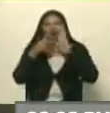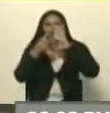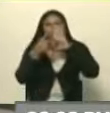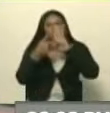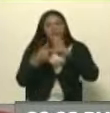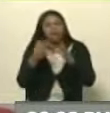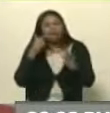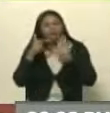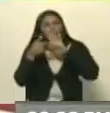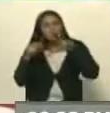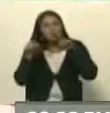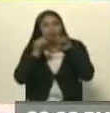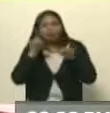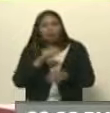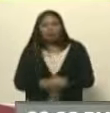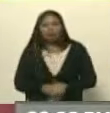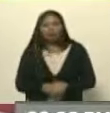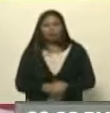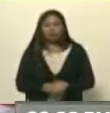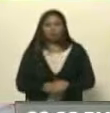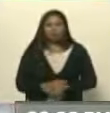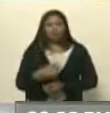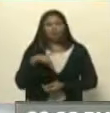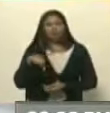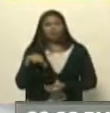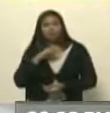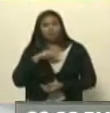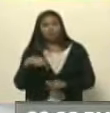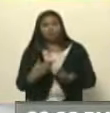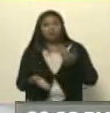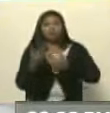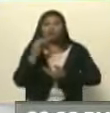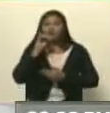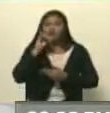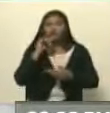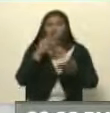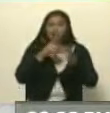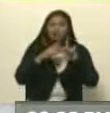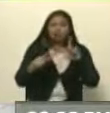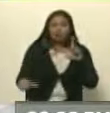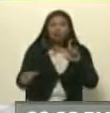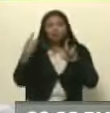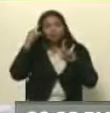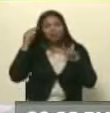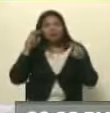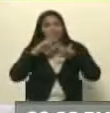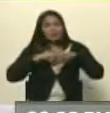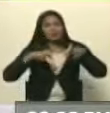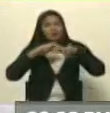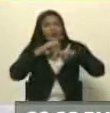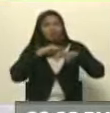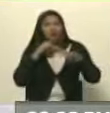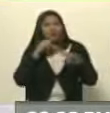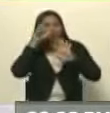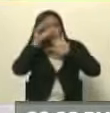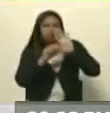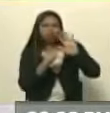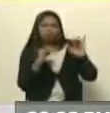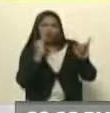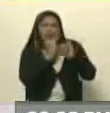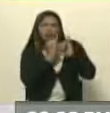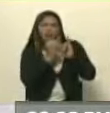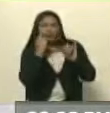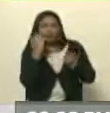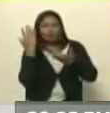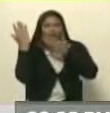a revisar de inmediato también importante información que se ha generado a lo largo del día. vamos a hacer como siempre, revisando nuestro recorrido por las páginas